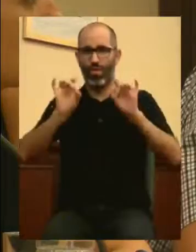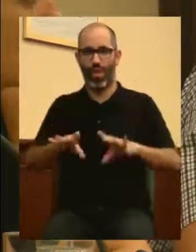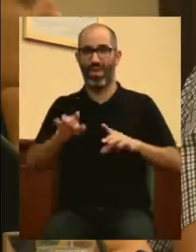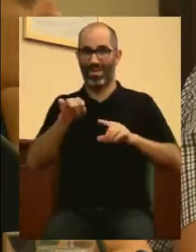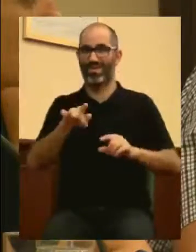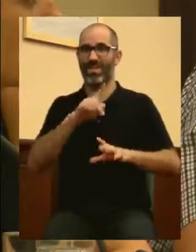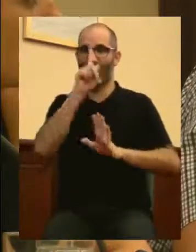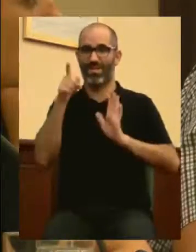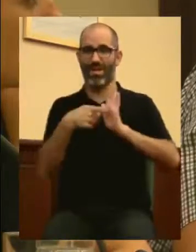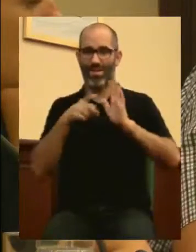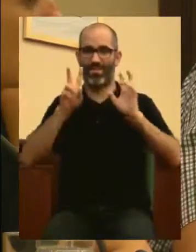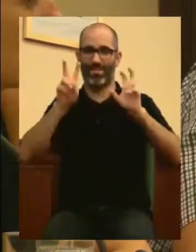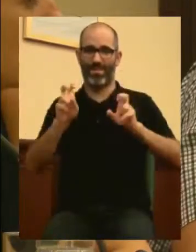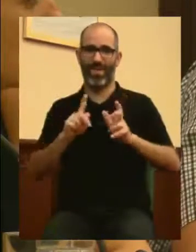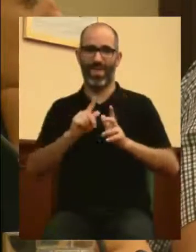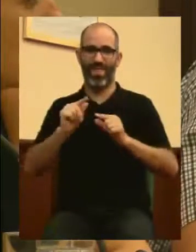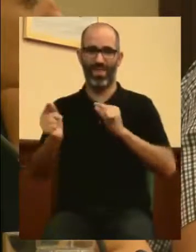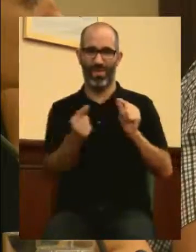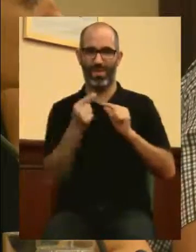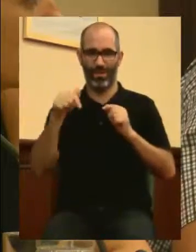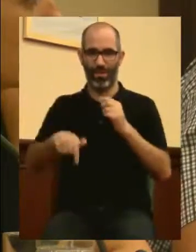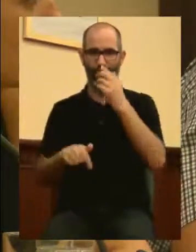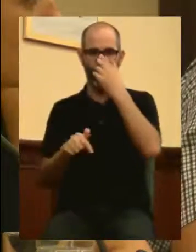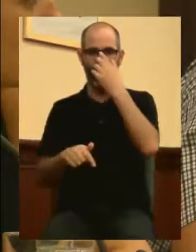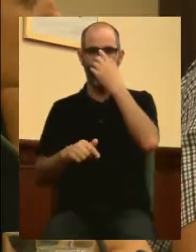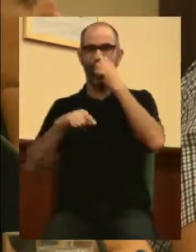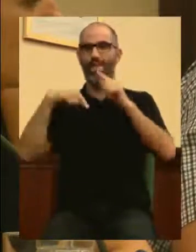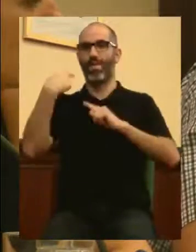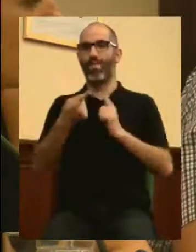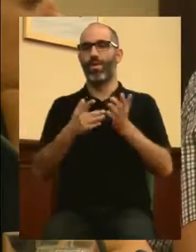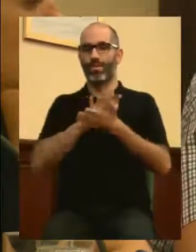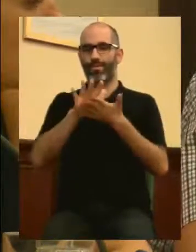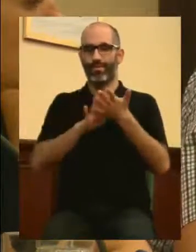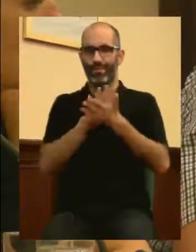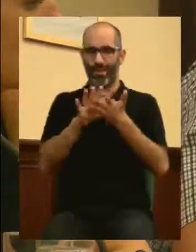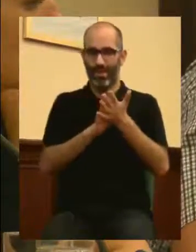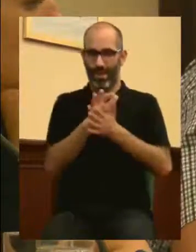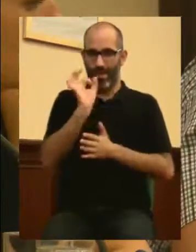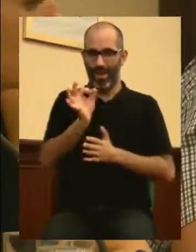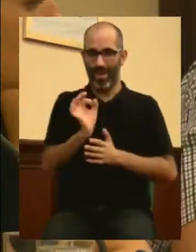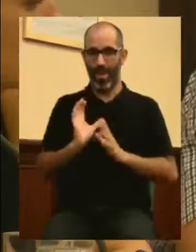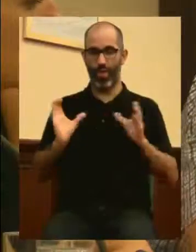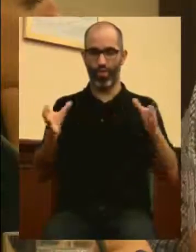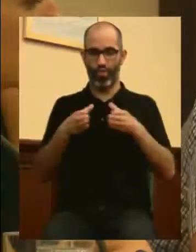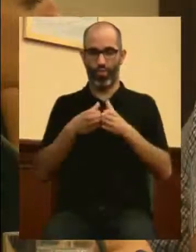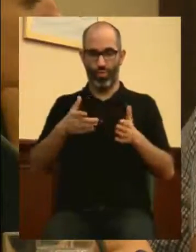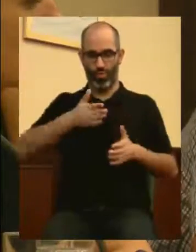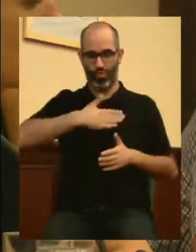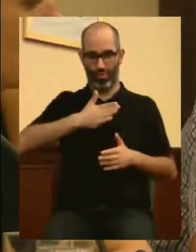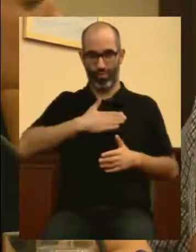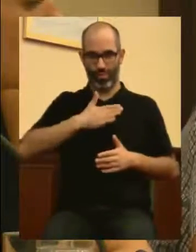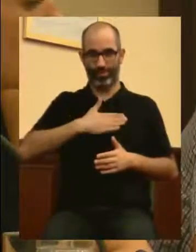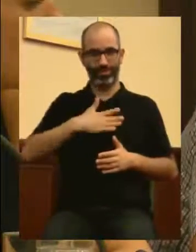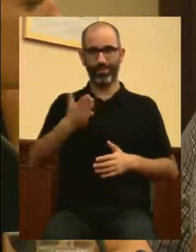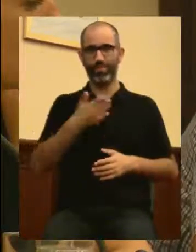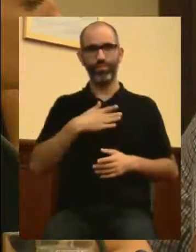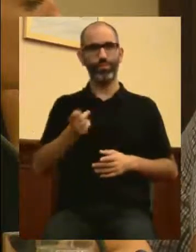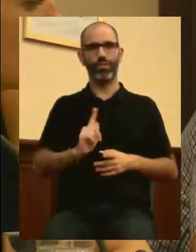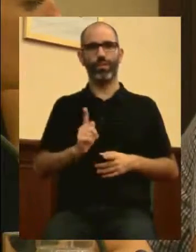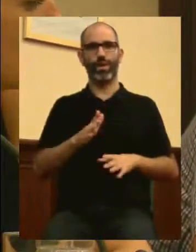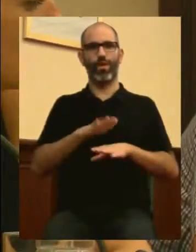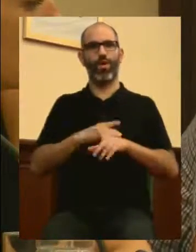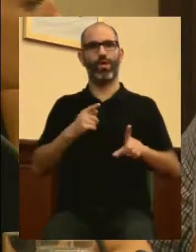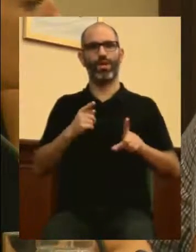¿eh? Yo creo que esto es lo que realmente estamos hablando. Por supuesto, nuestro grupo en ningún caso quiere eso. Queremos un